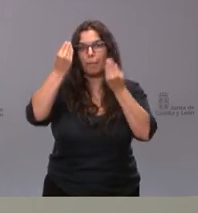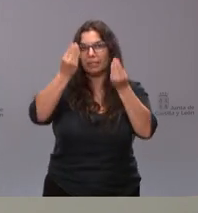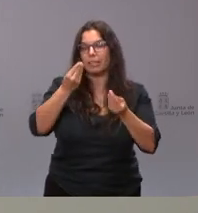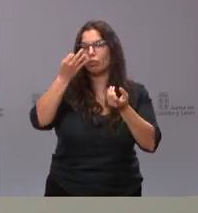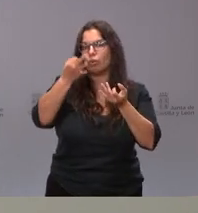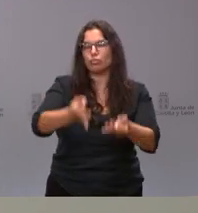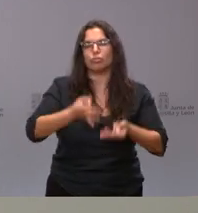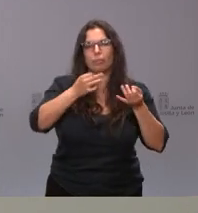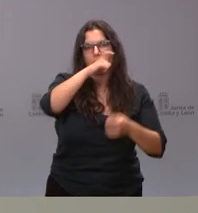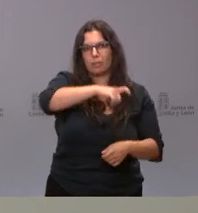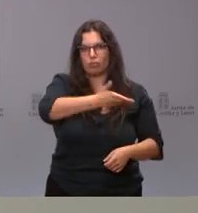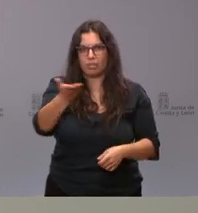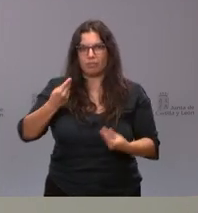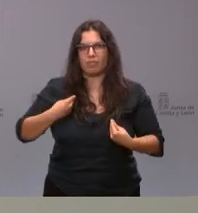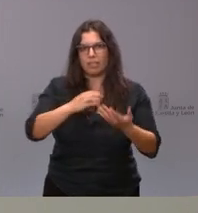Castilla y León.